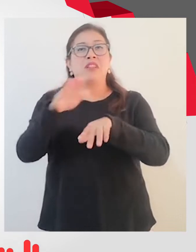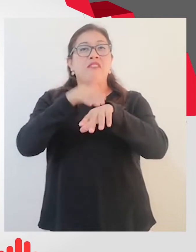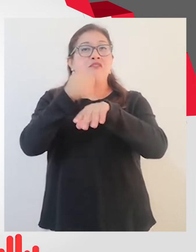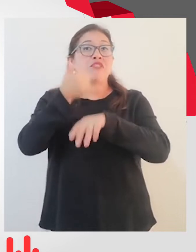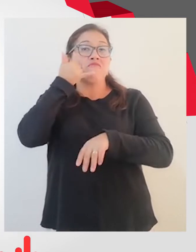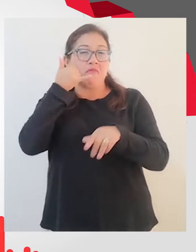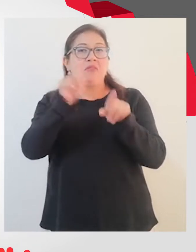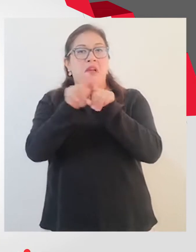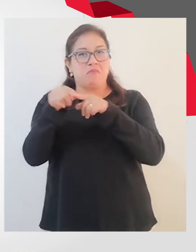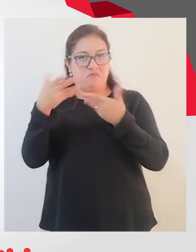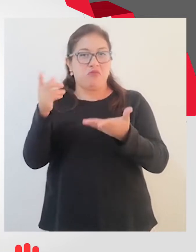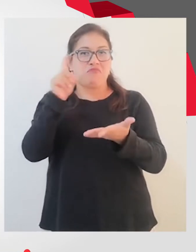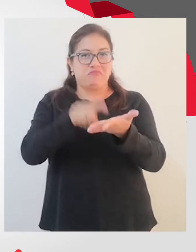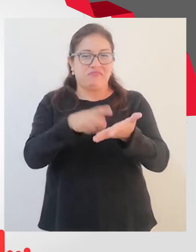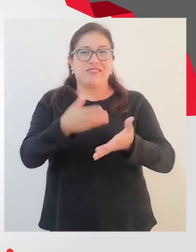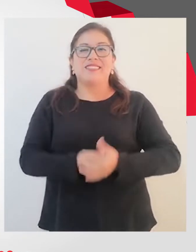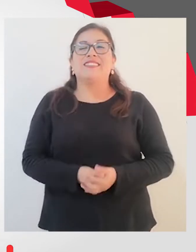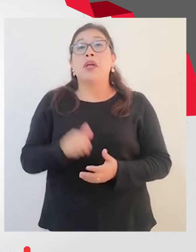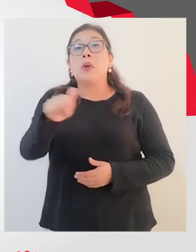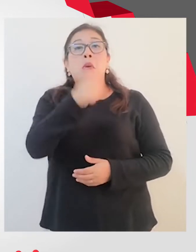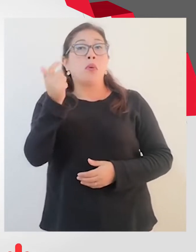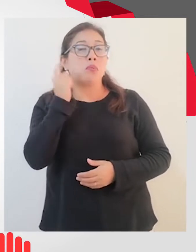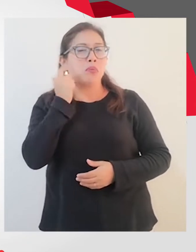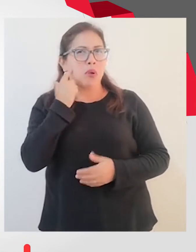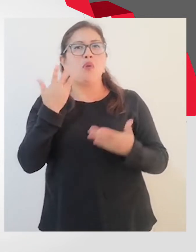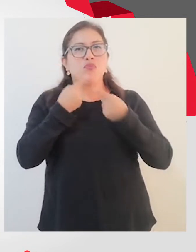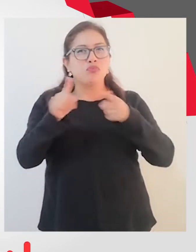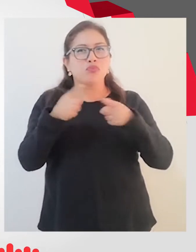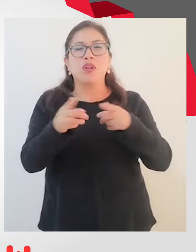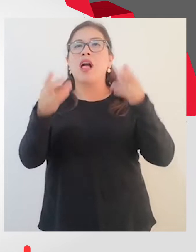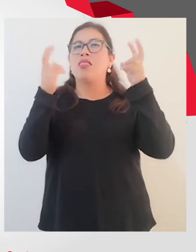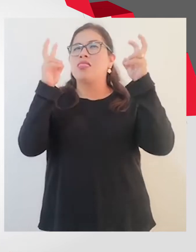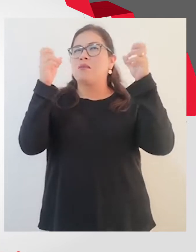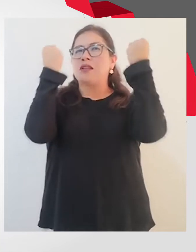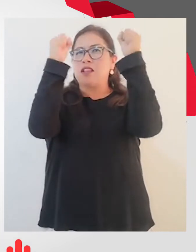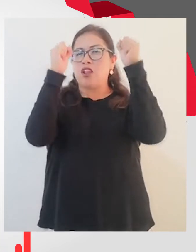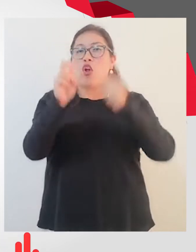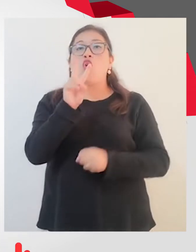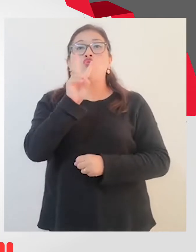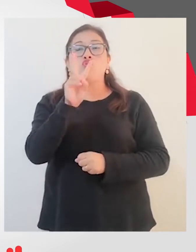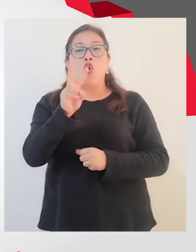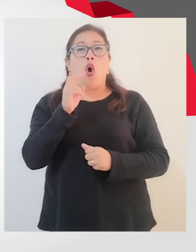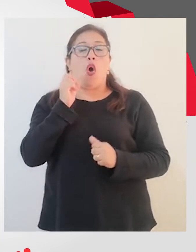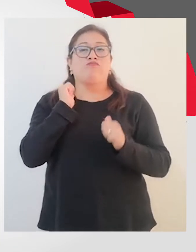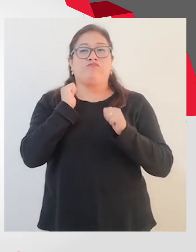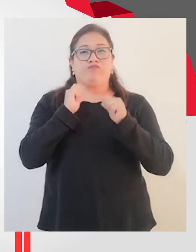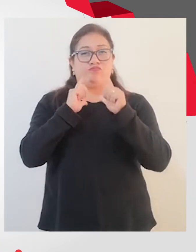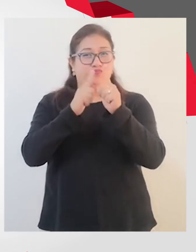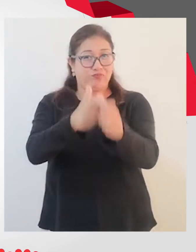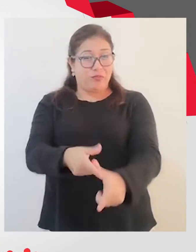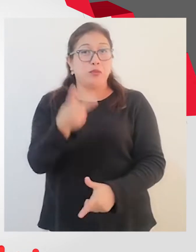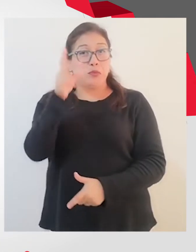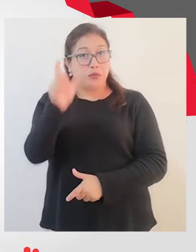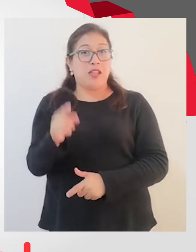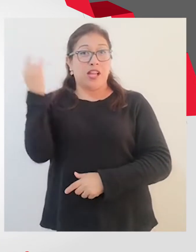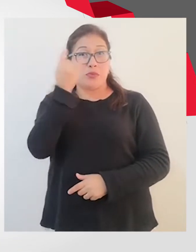Fundación Telefónica. Otra noticia relacionada con el deporte Enrique, dos para atletas de Estados Unidos, Lacey